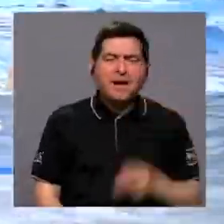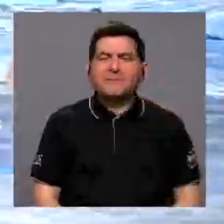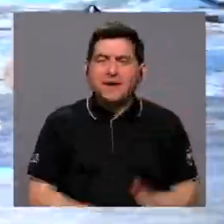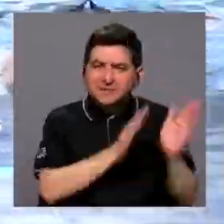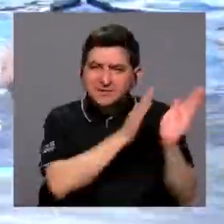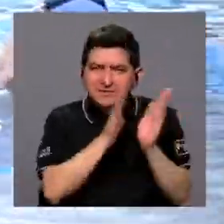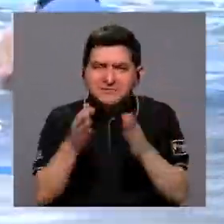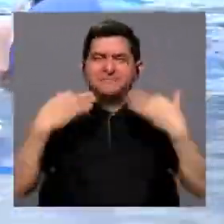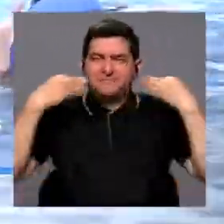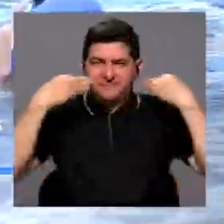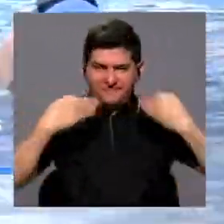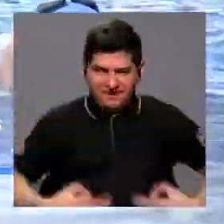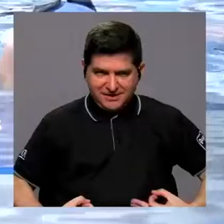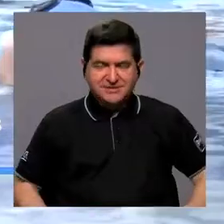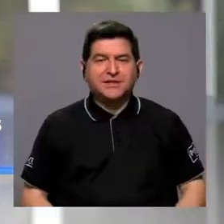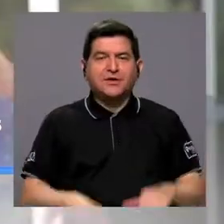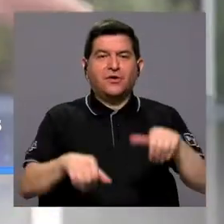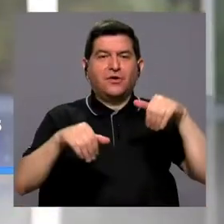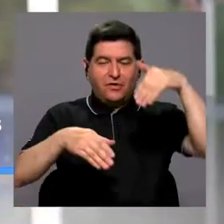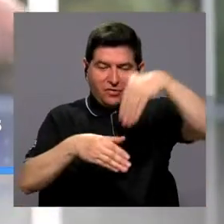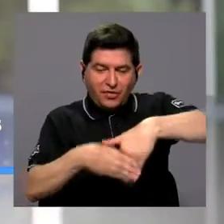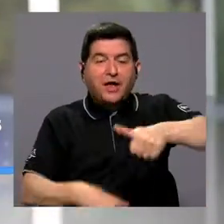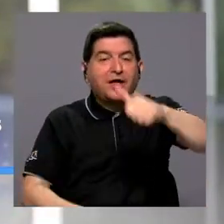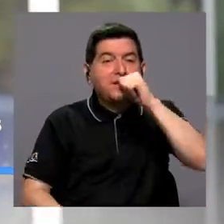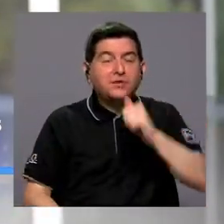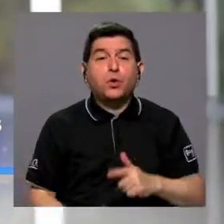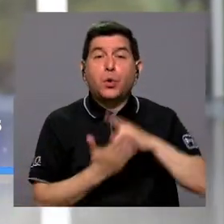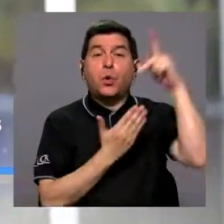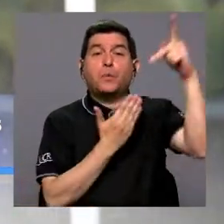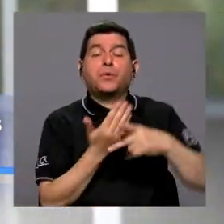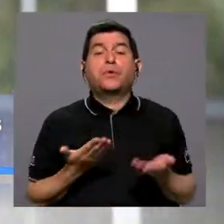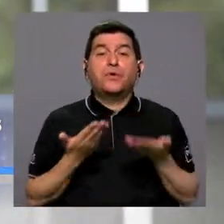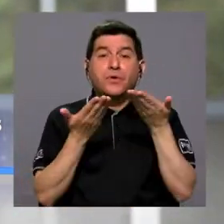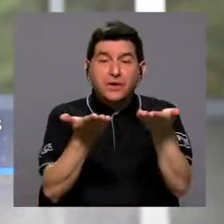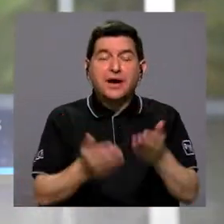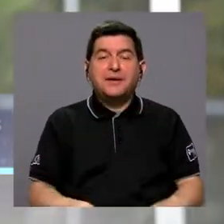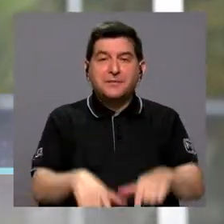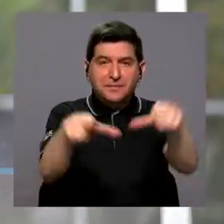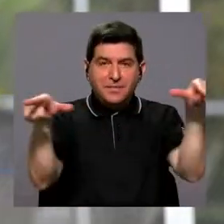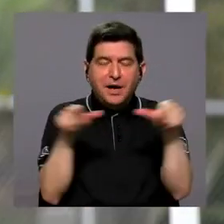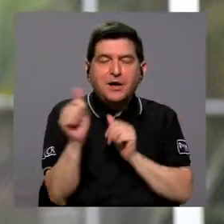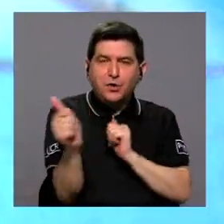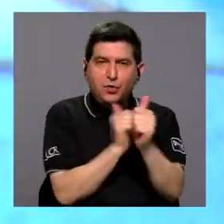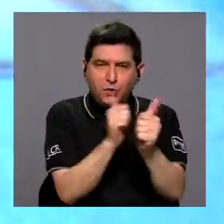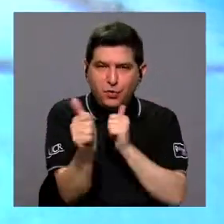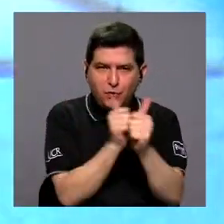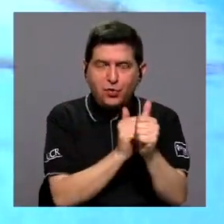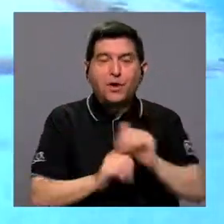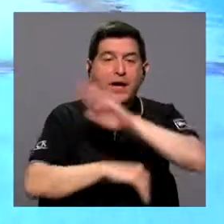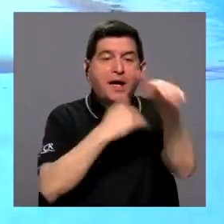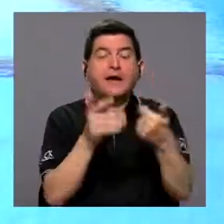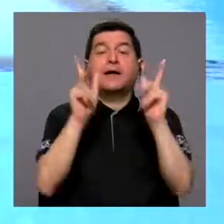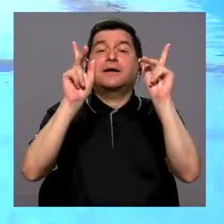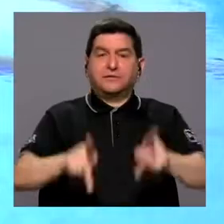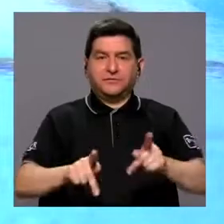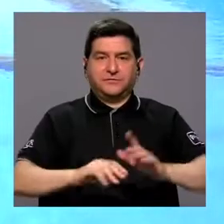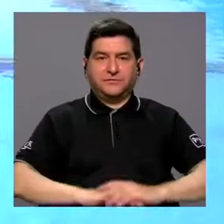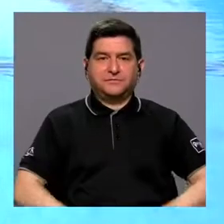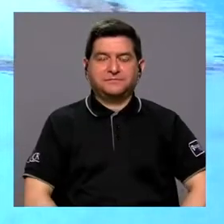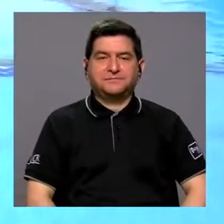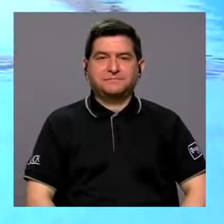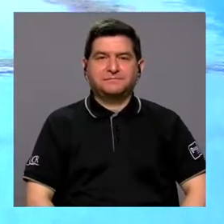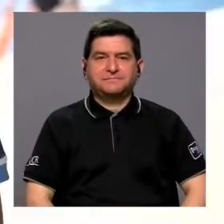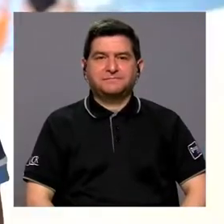acondicionamiento físico en el agua, uno de los programas que ofrecen las instalaciones deportivas a todo tipo de público.